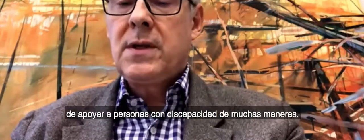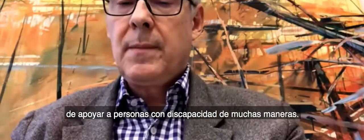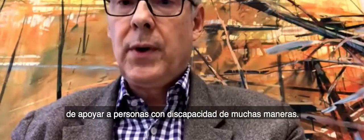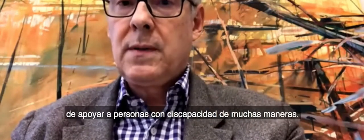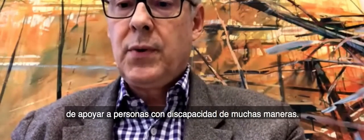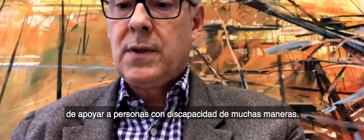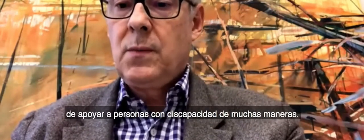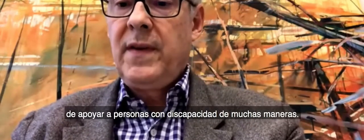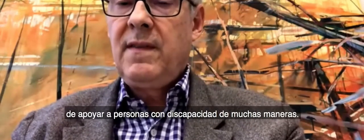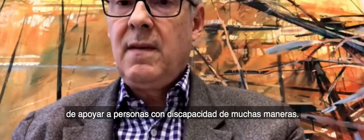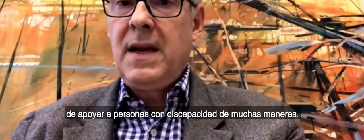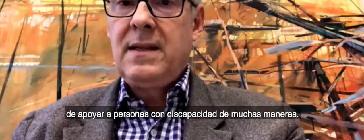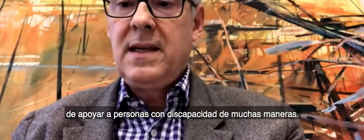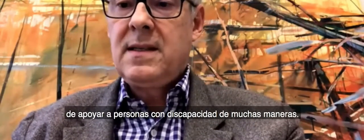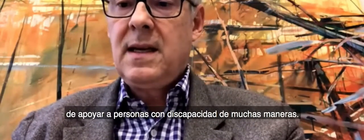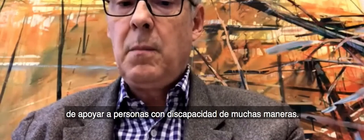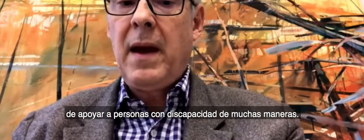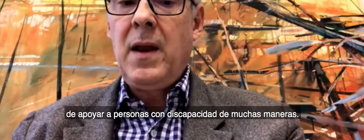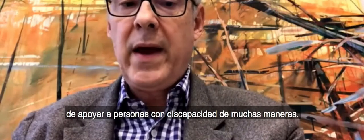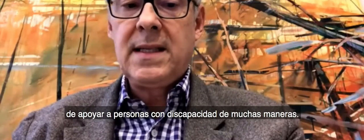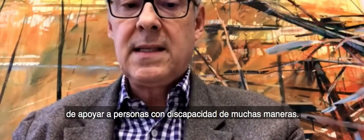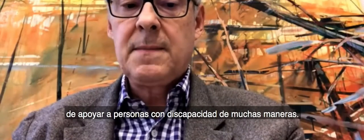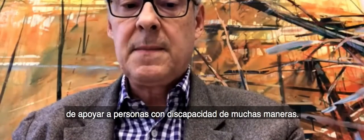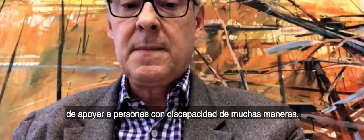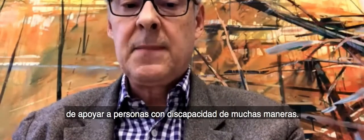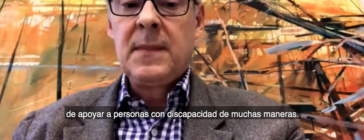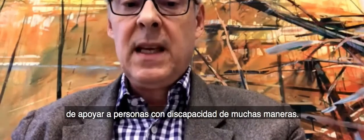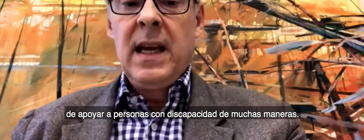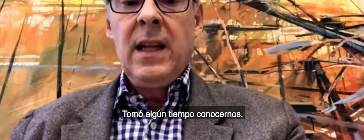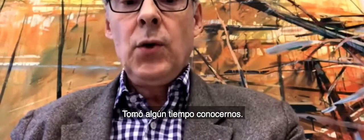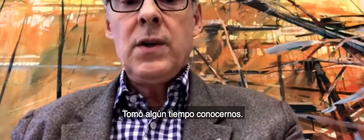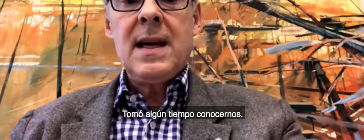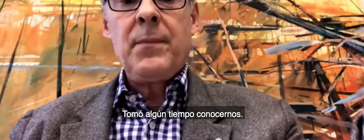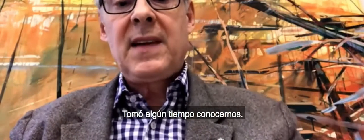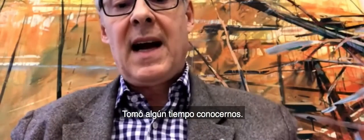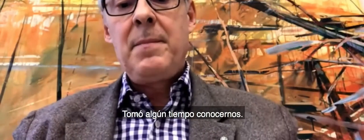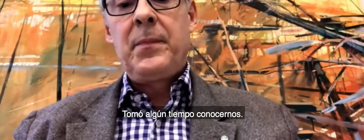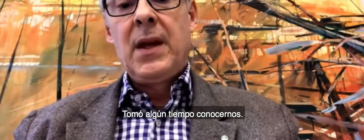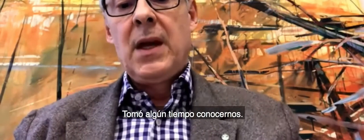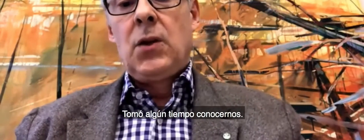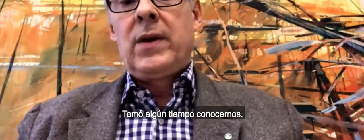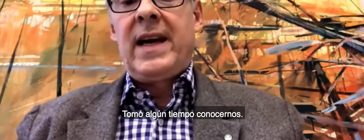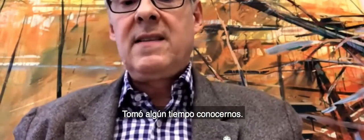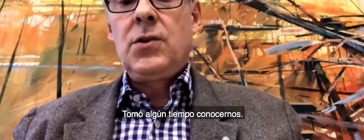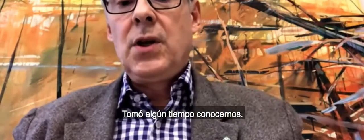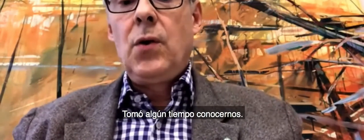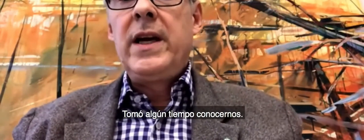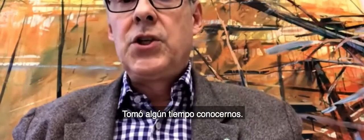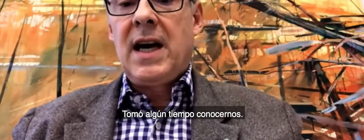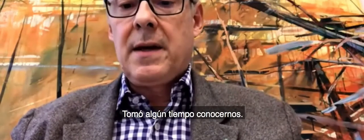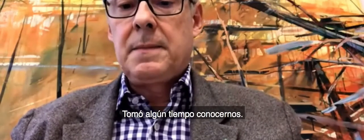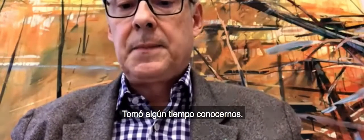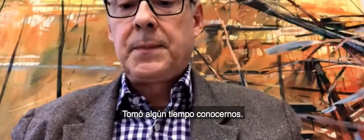to support persons with disabilities in many ways. It took some time to get to